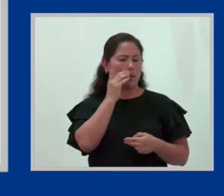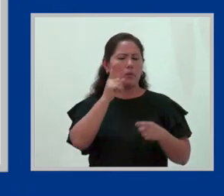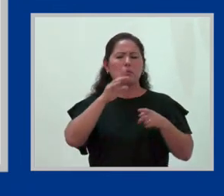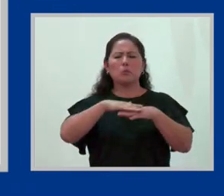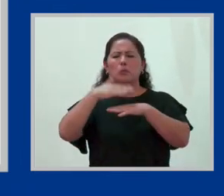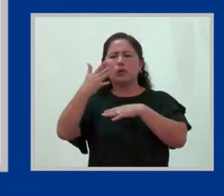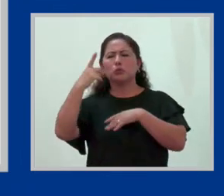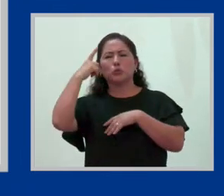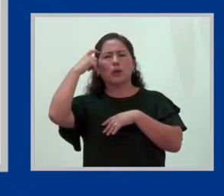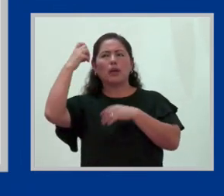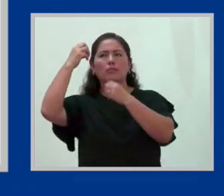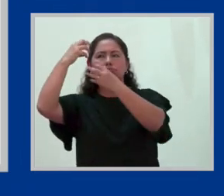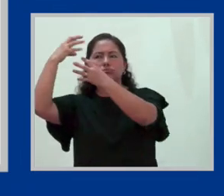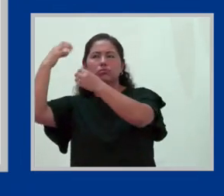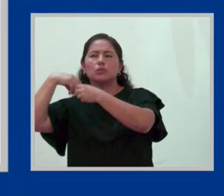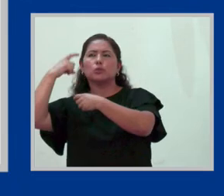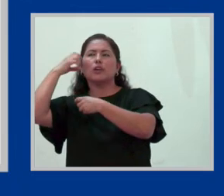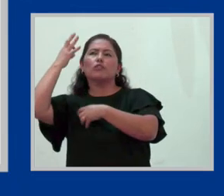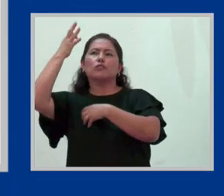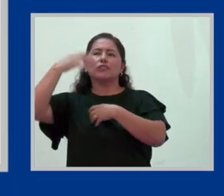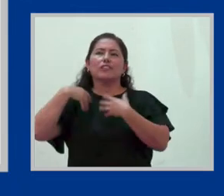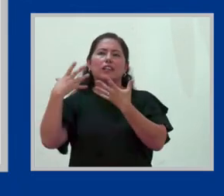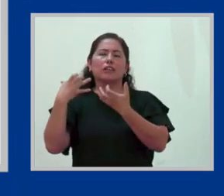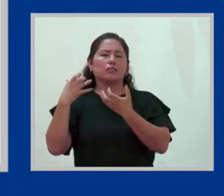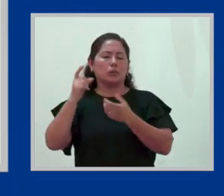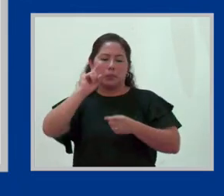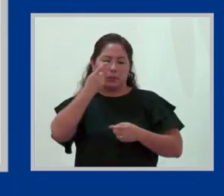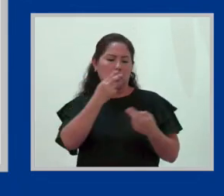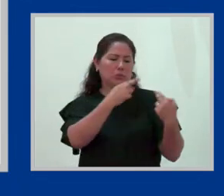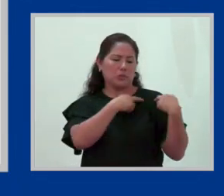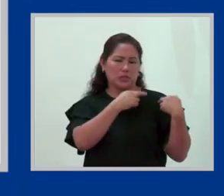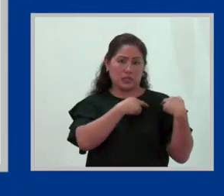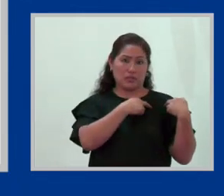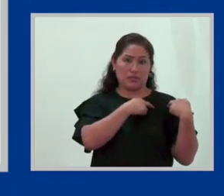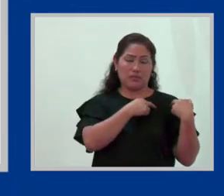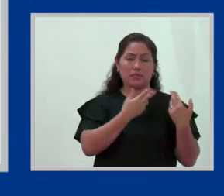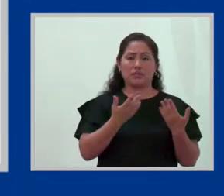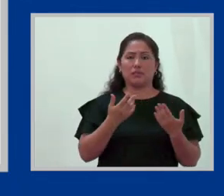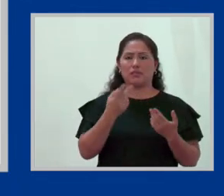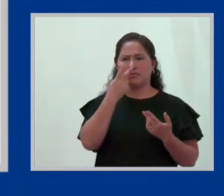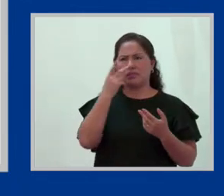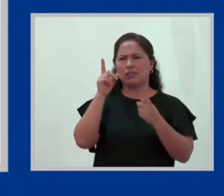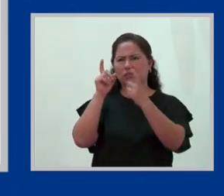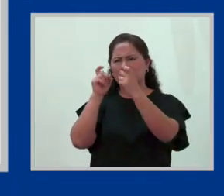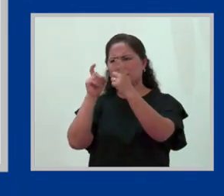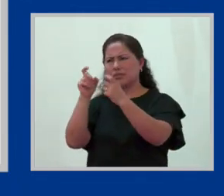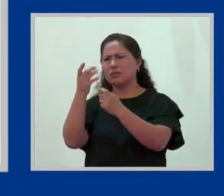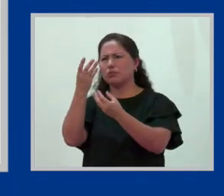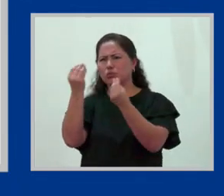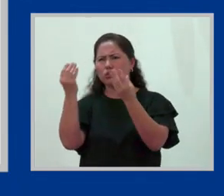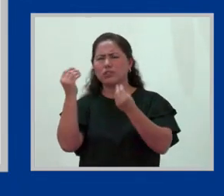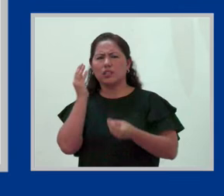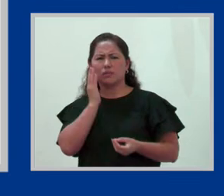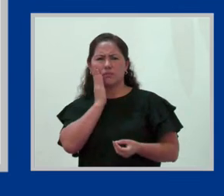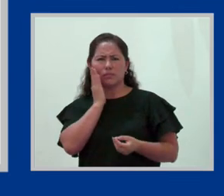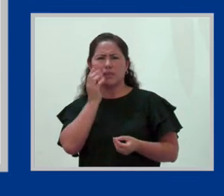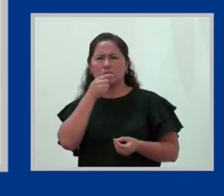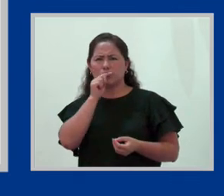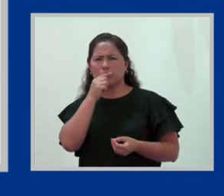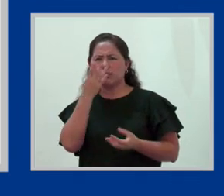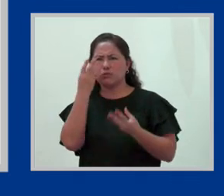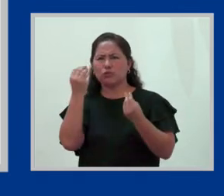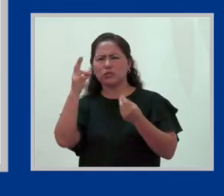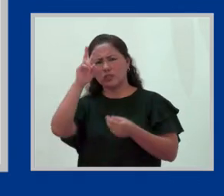hubo una encuesta de relaciones sociales en donde esto llamó mucho la atención porque gran cantidad de